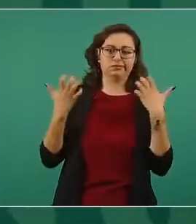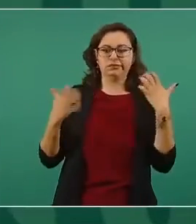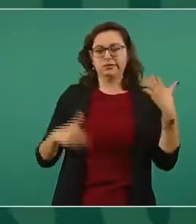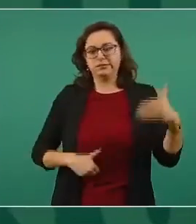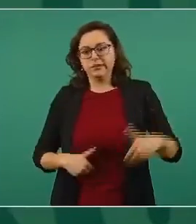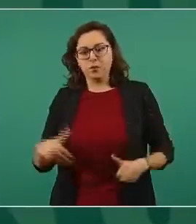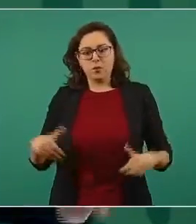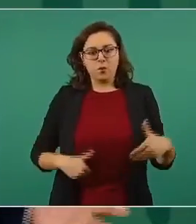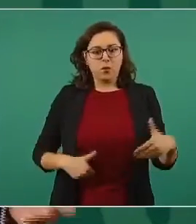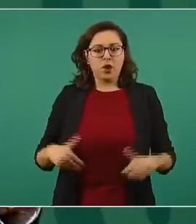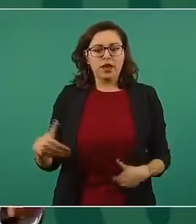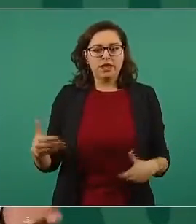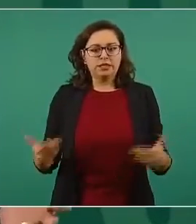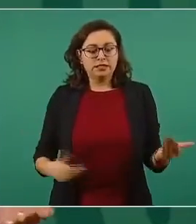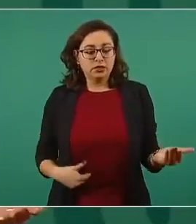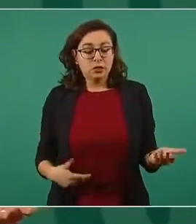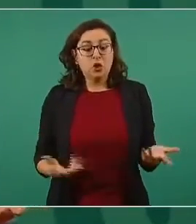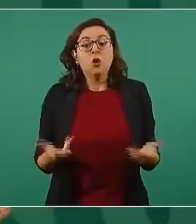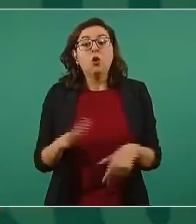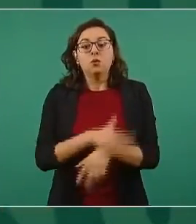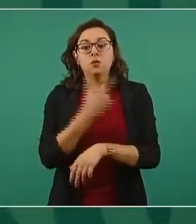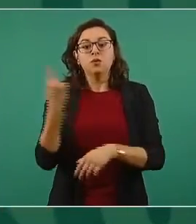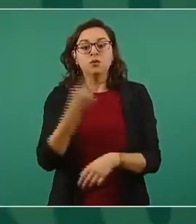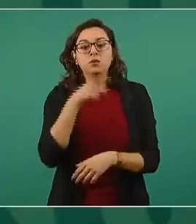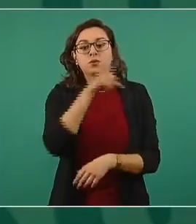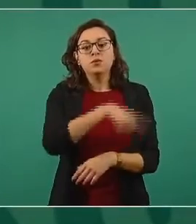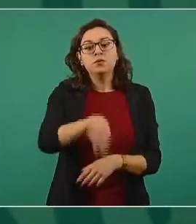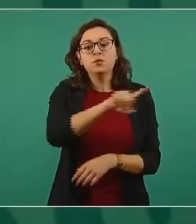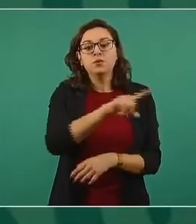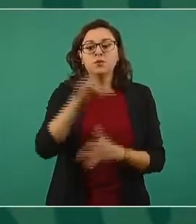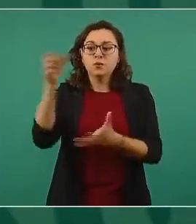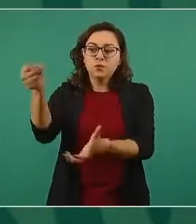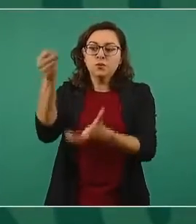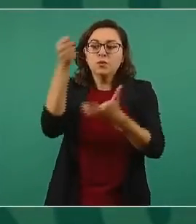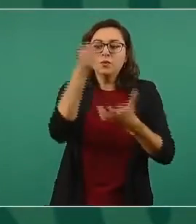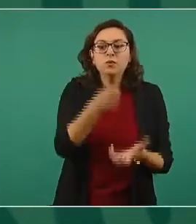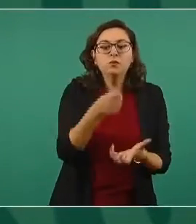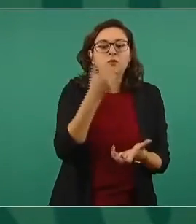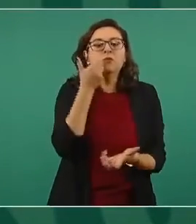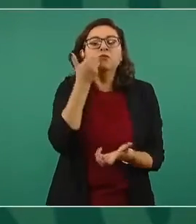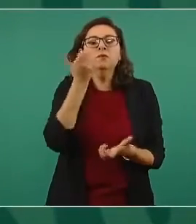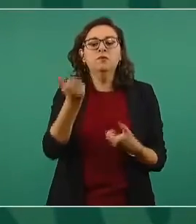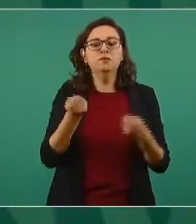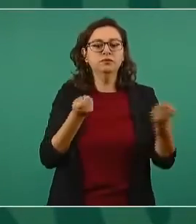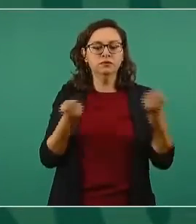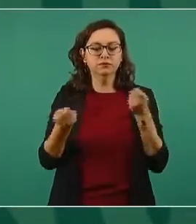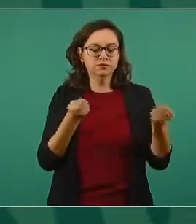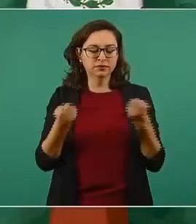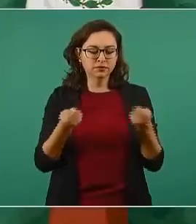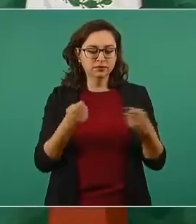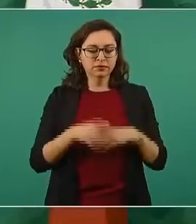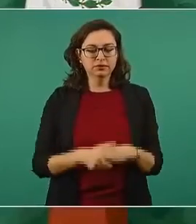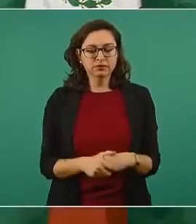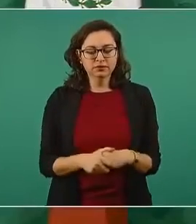quieren manejar el presupuesto. ¿Cómo era antes el manejo del presupuesto?